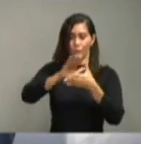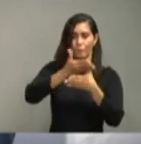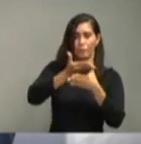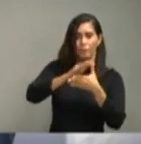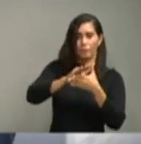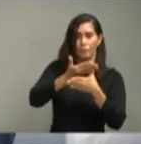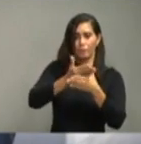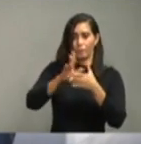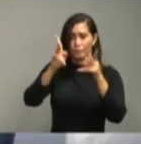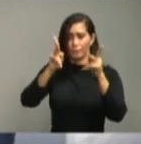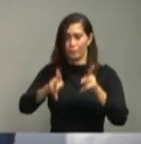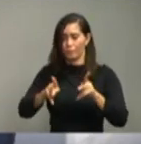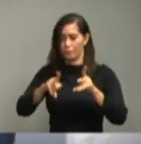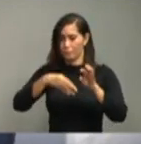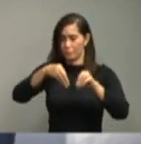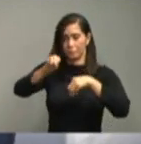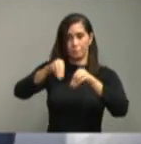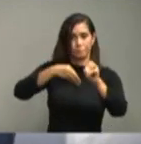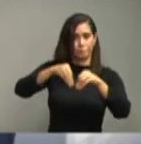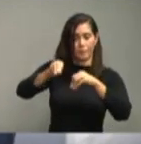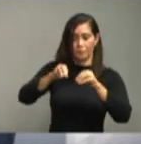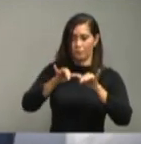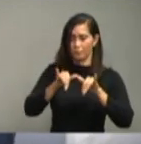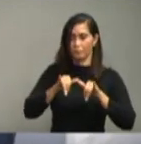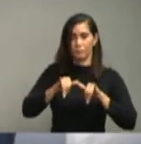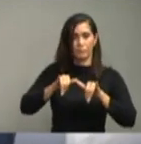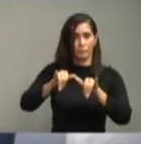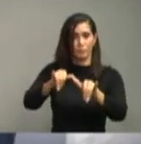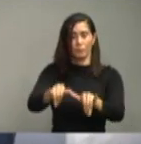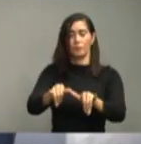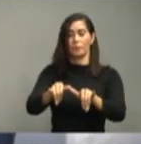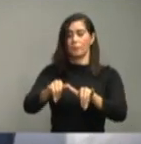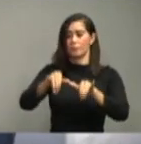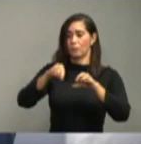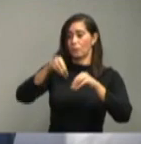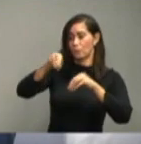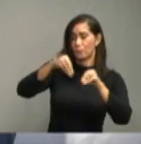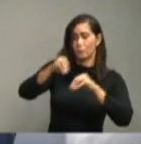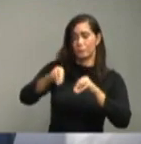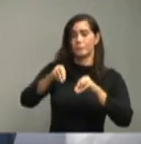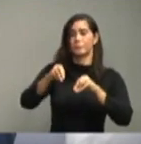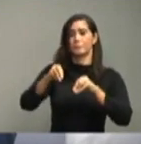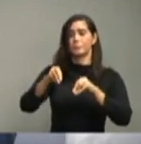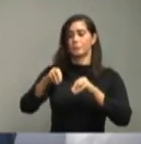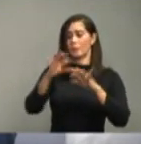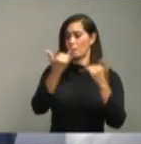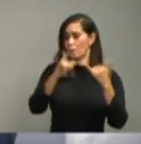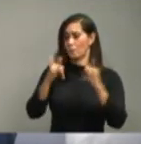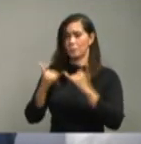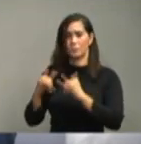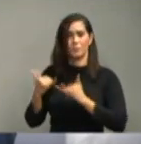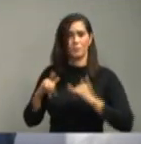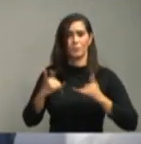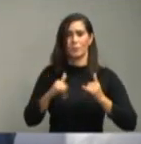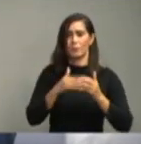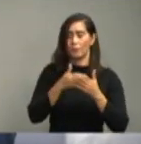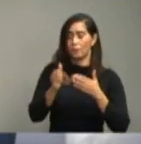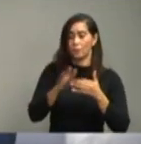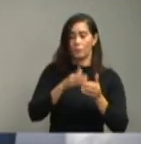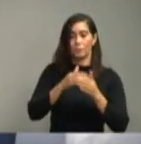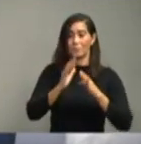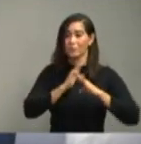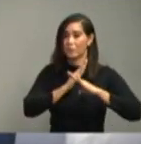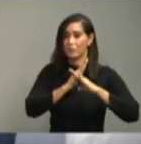sea en mercados, supermercados, colmados, juegos de cualquier categoría,